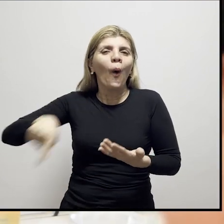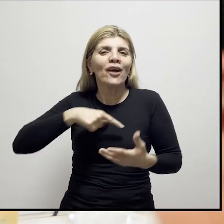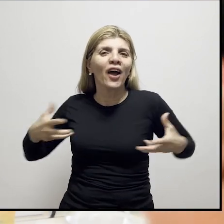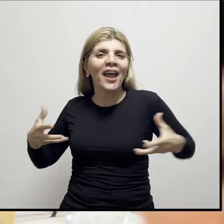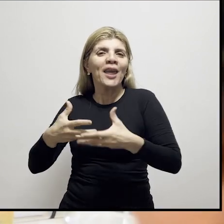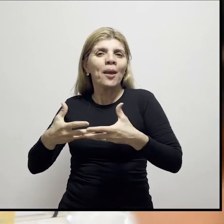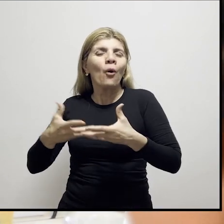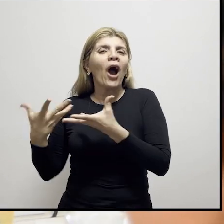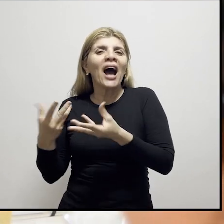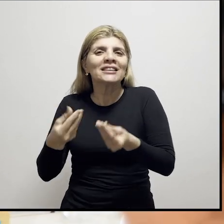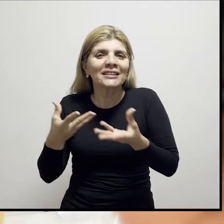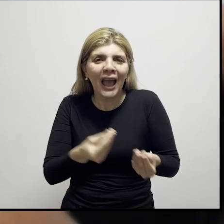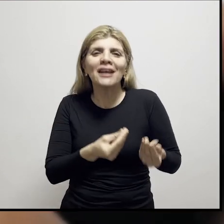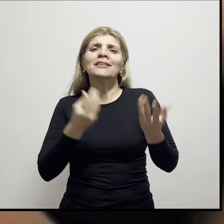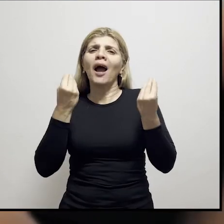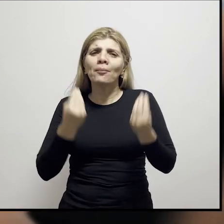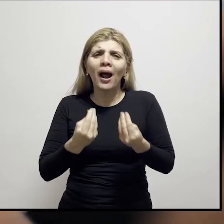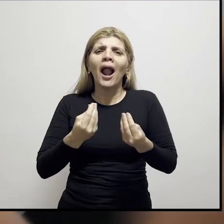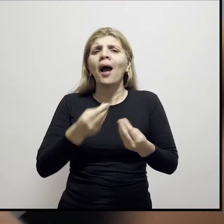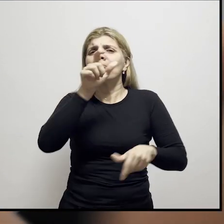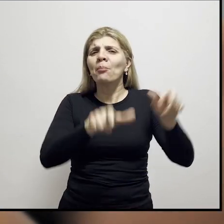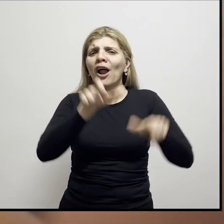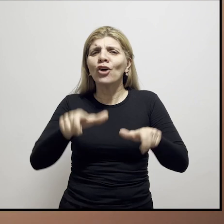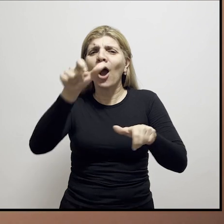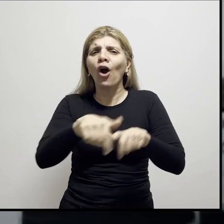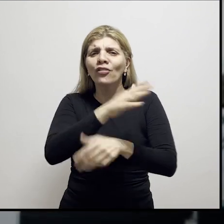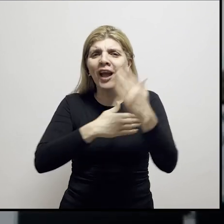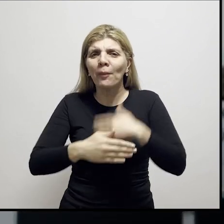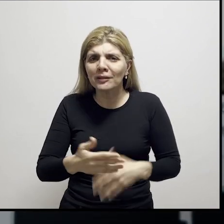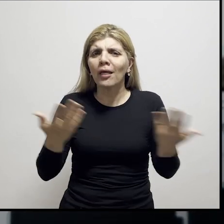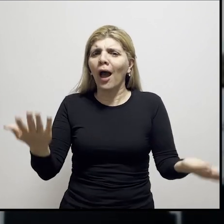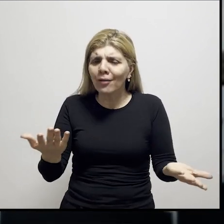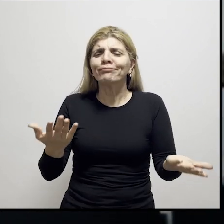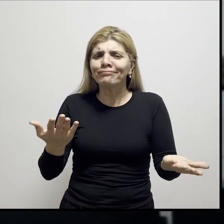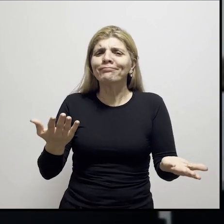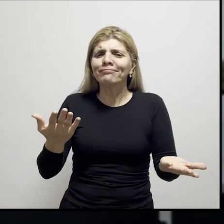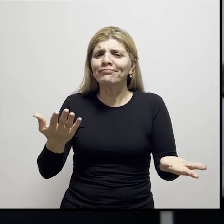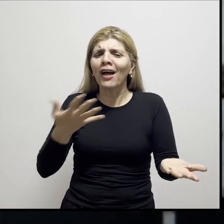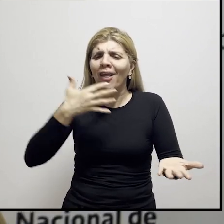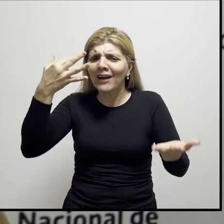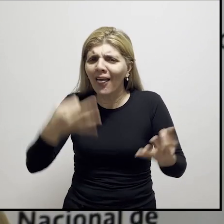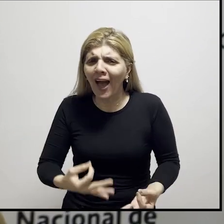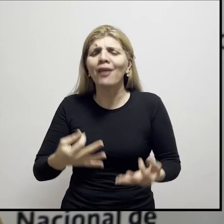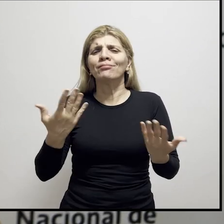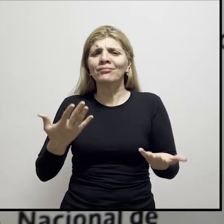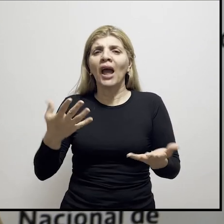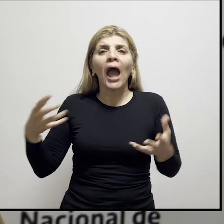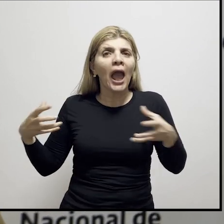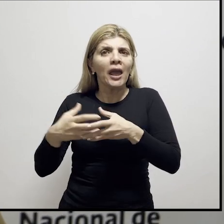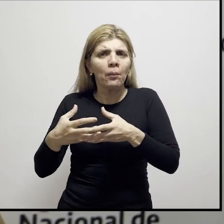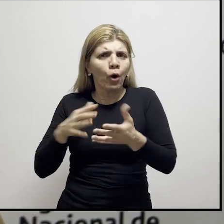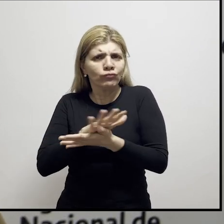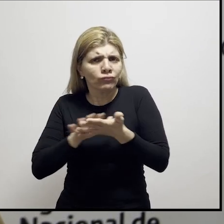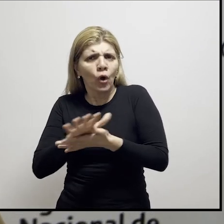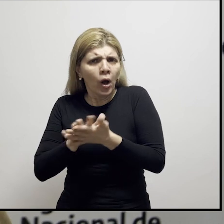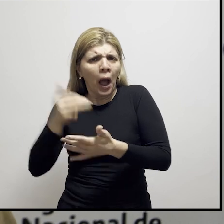de asistencia y apoyo a toda la ciudadanía con discapacidad. La verdad que el equipo está pudiendo